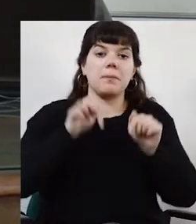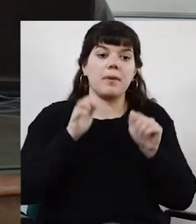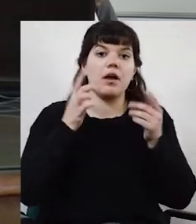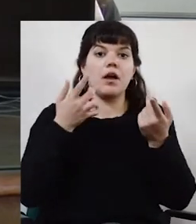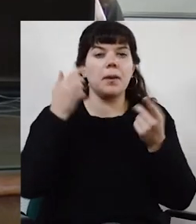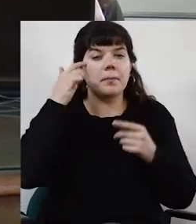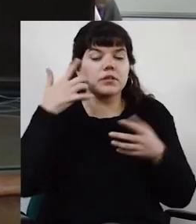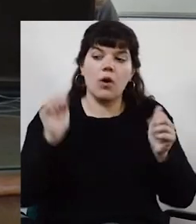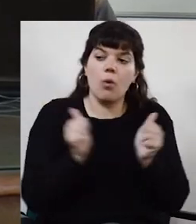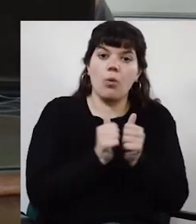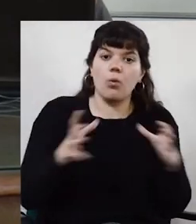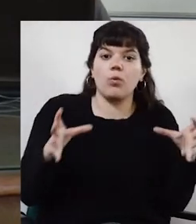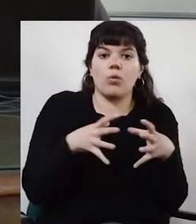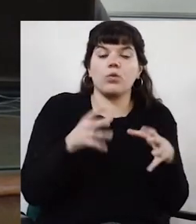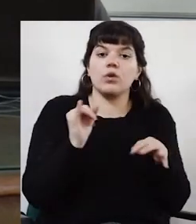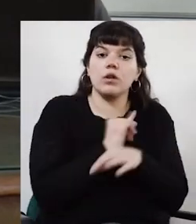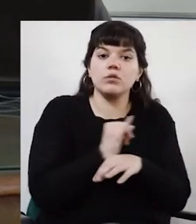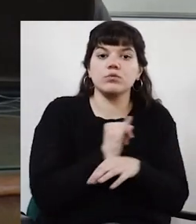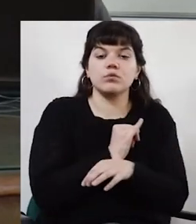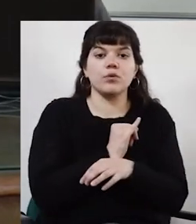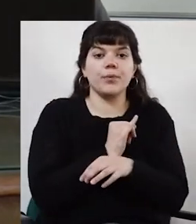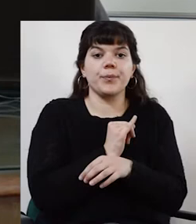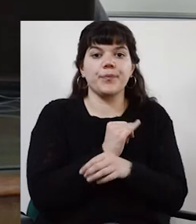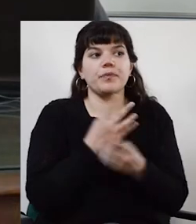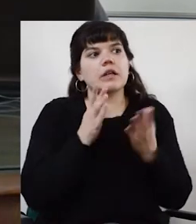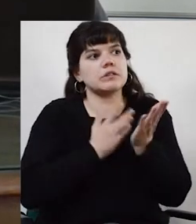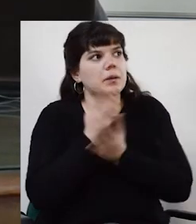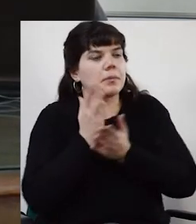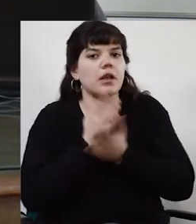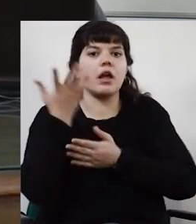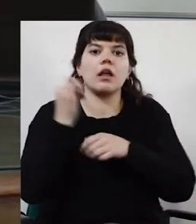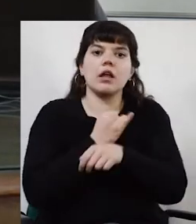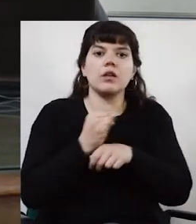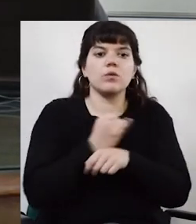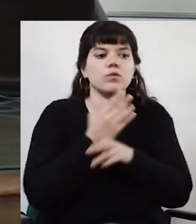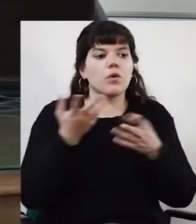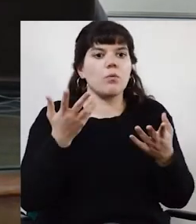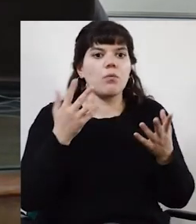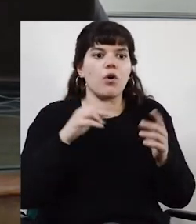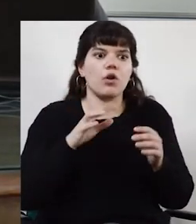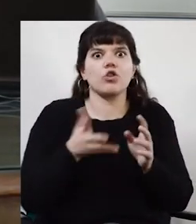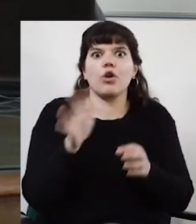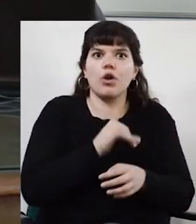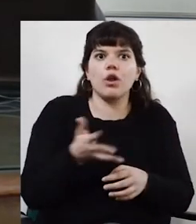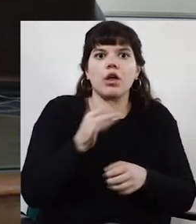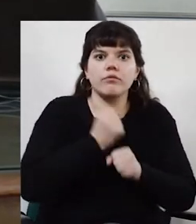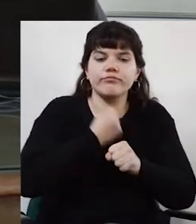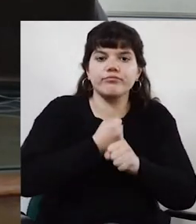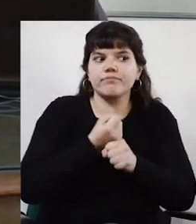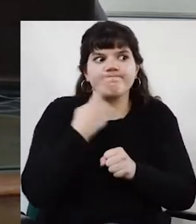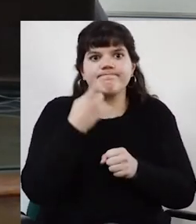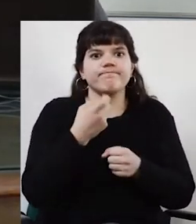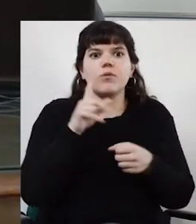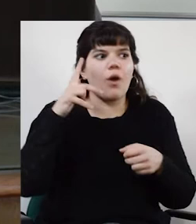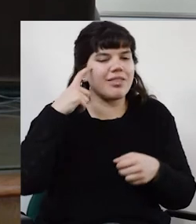un pensar juntos a la institución. Muchas veces las instituciones en la vorágine diaria no nos